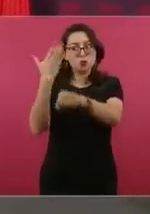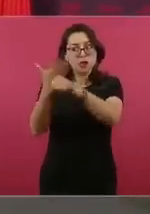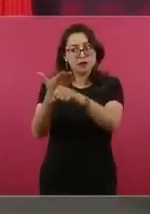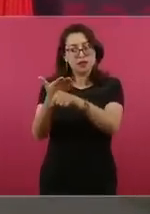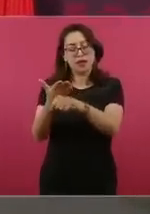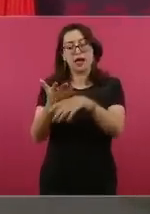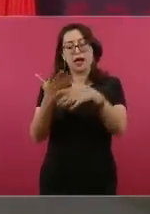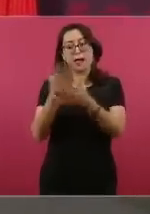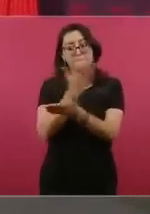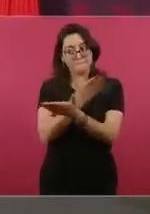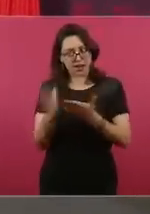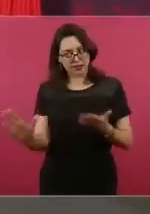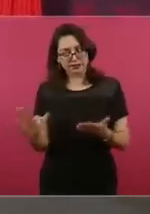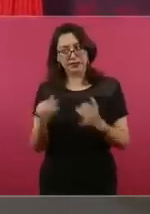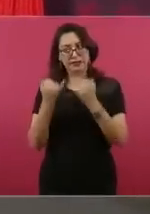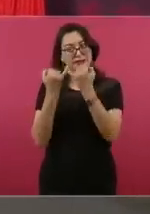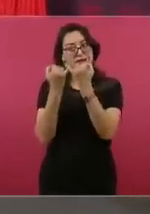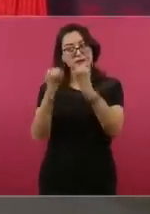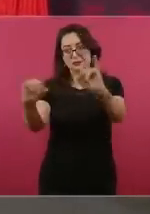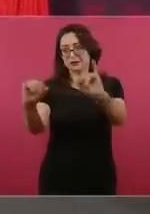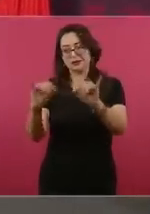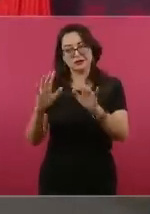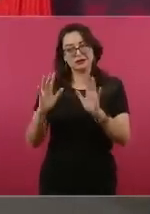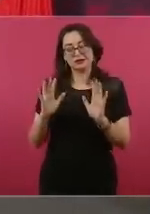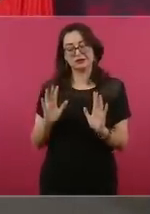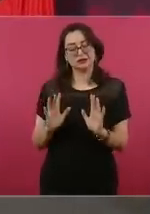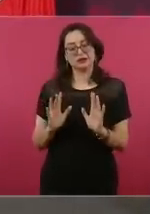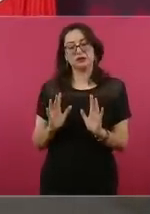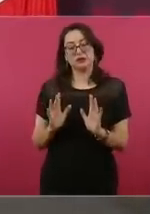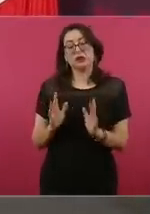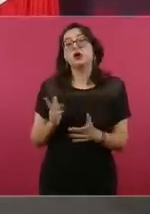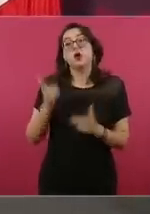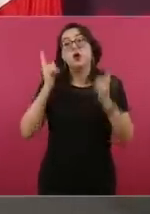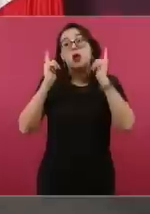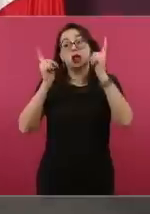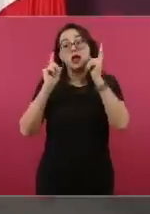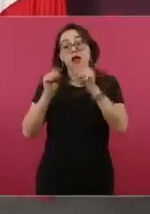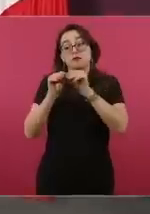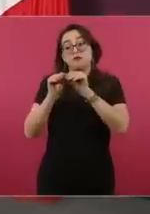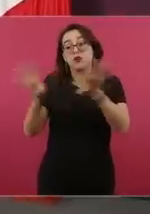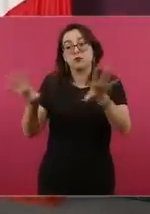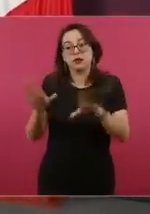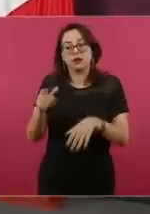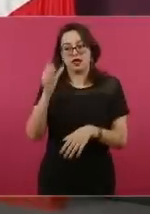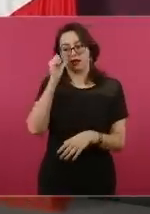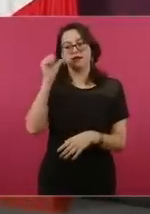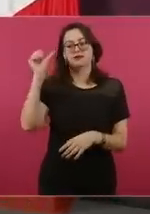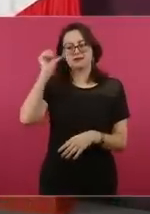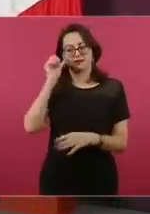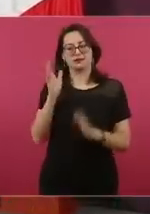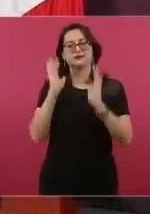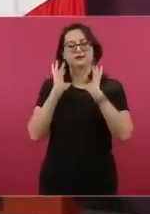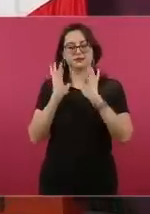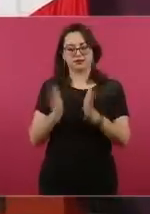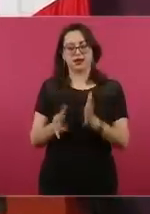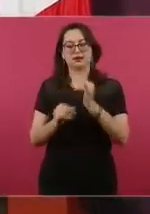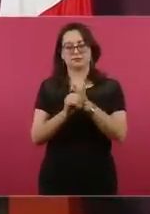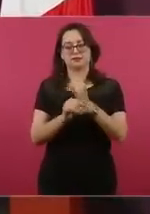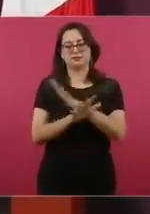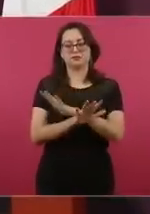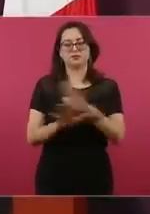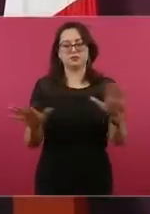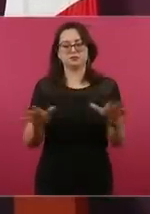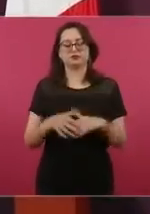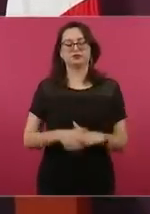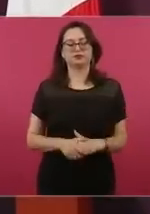nos ayudara informando de cómo está la situación jurídica de